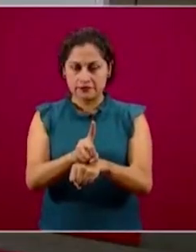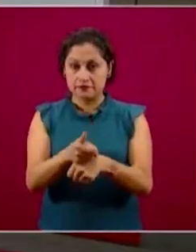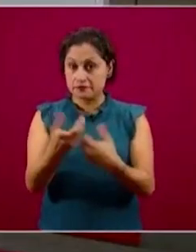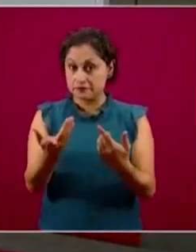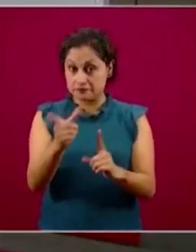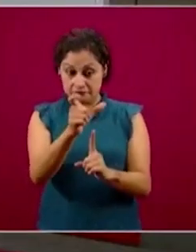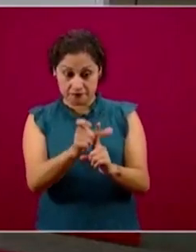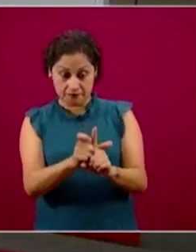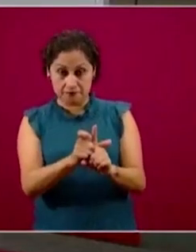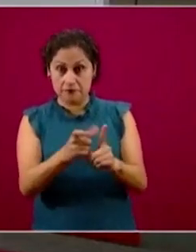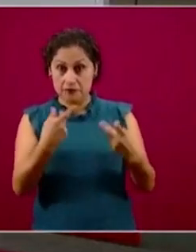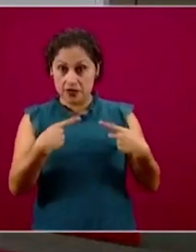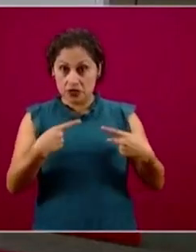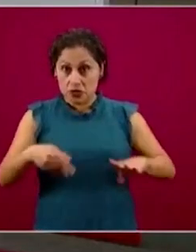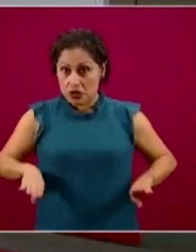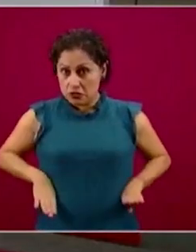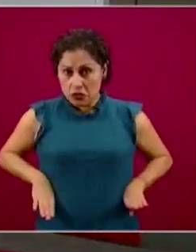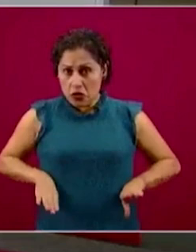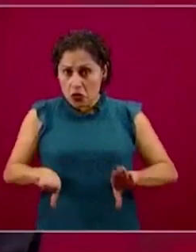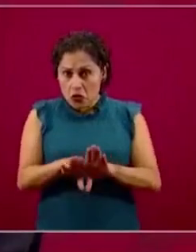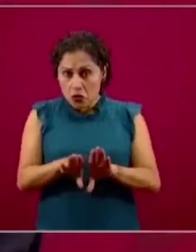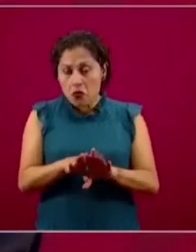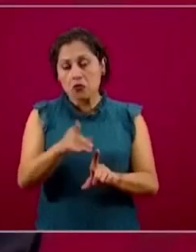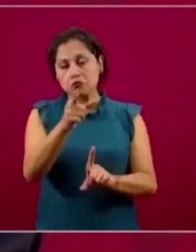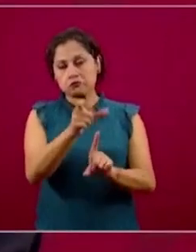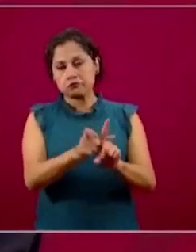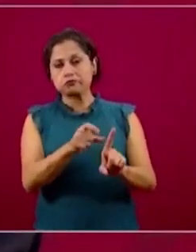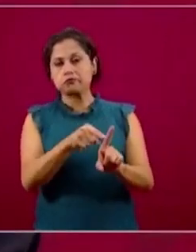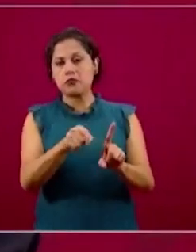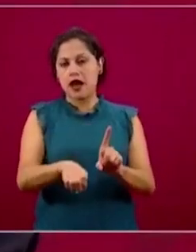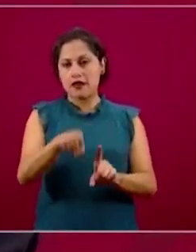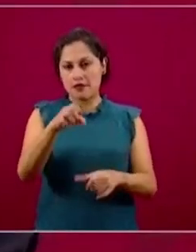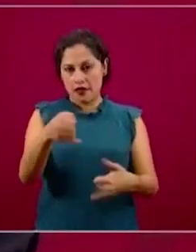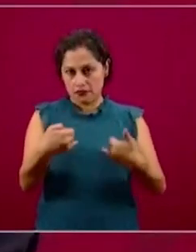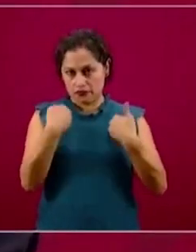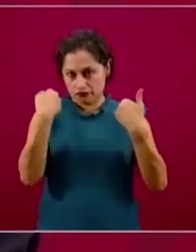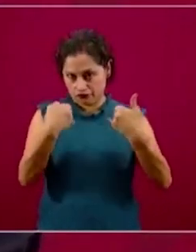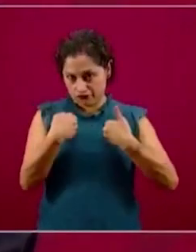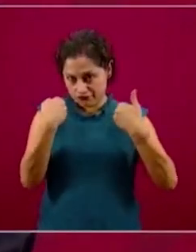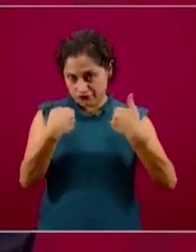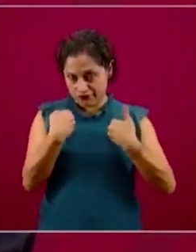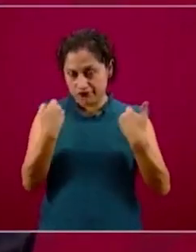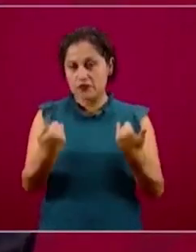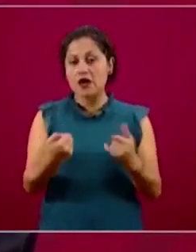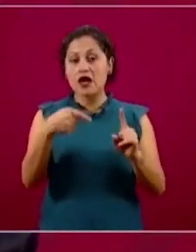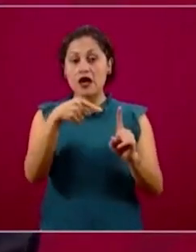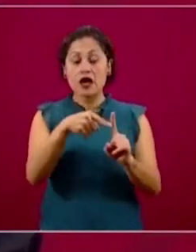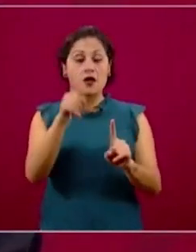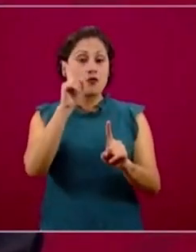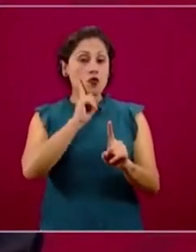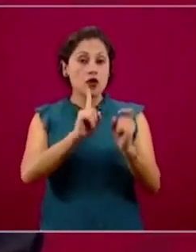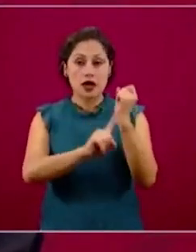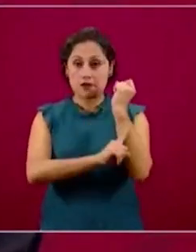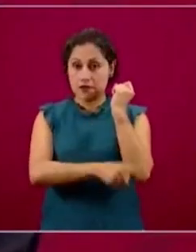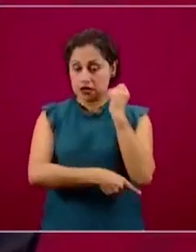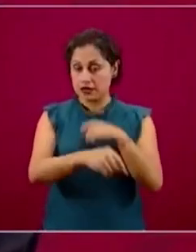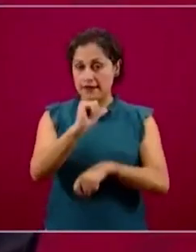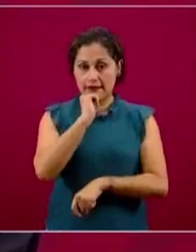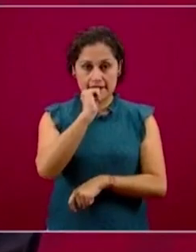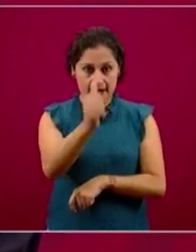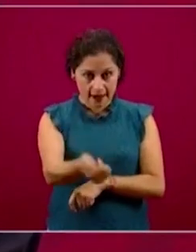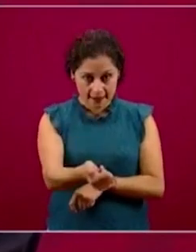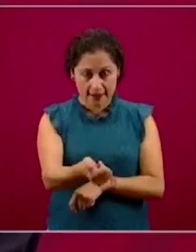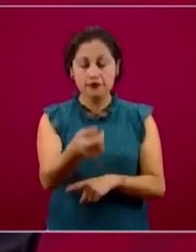personas? En general son personas jóvenes, personas que no sean mujeres embarazadas, personas